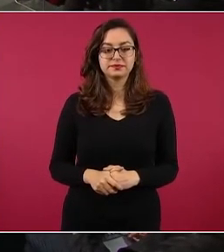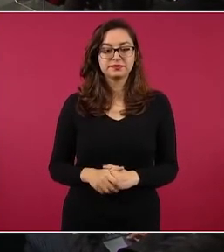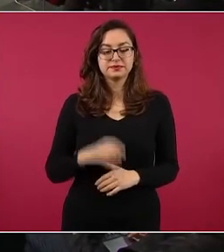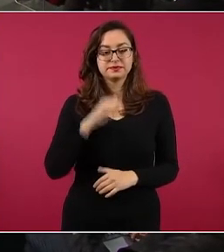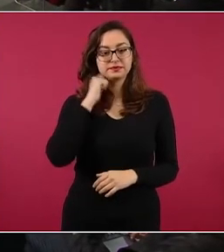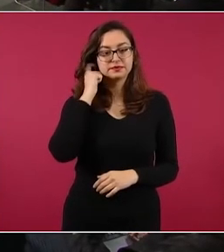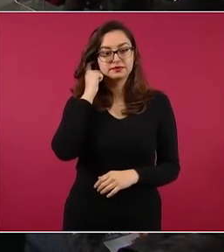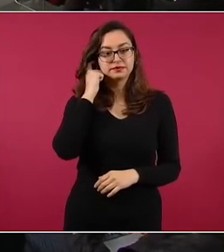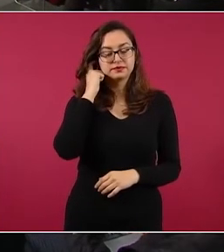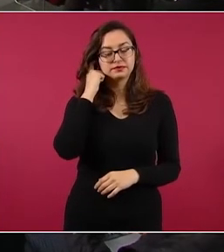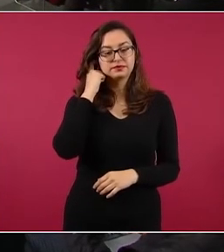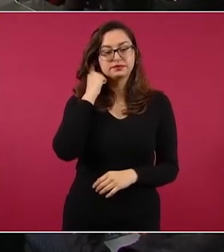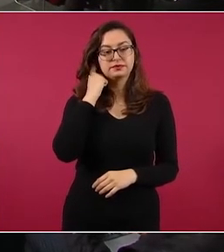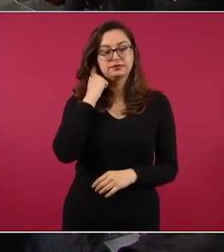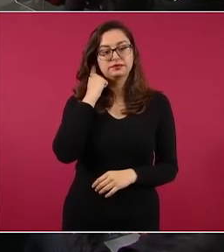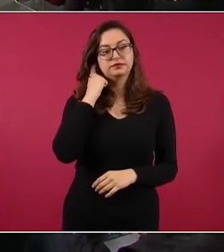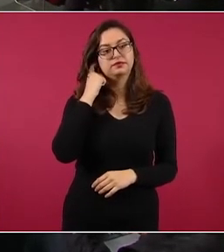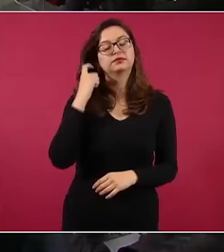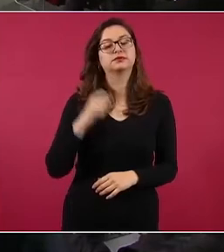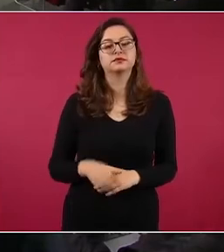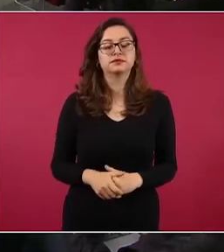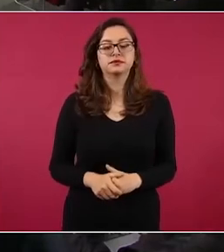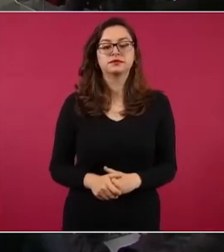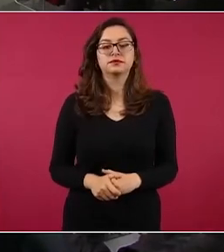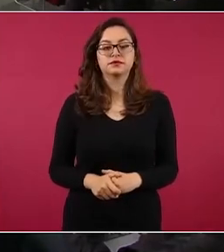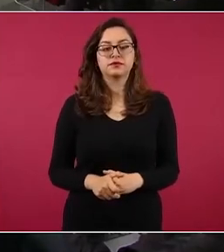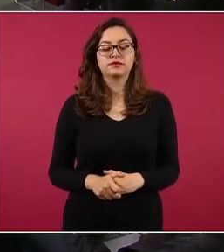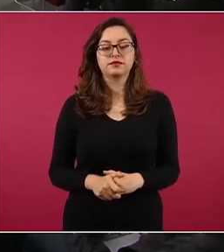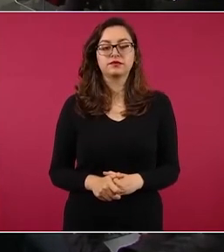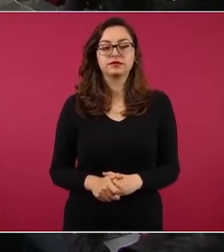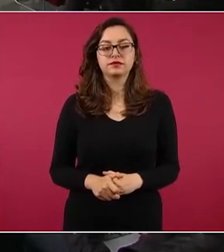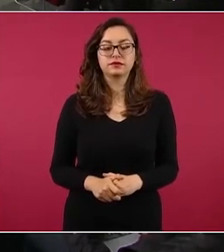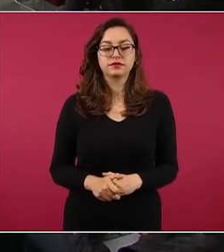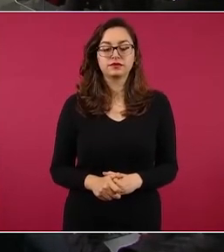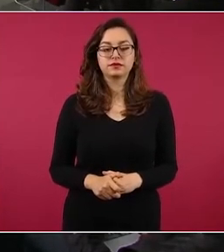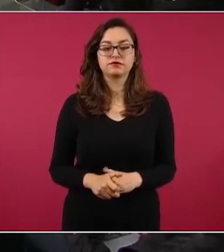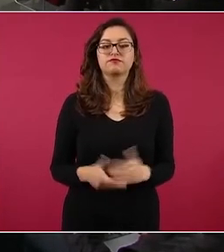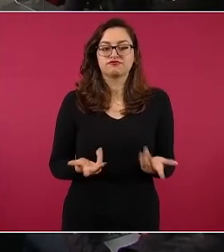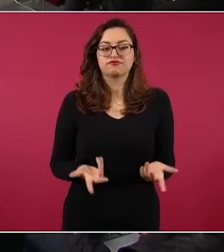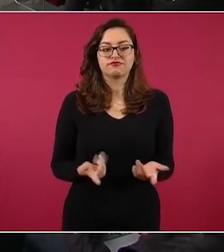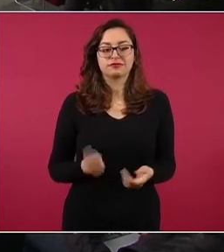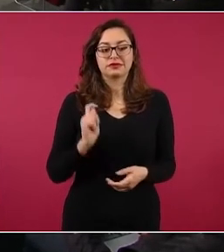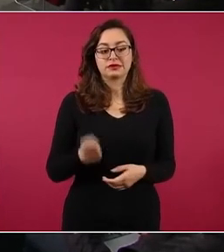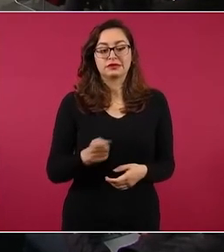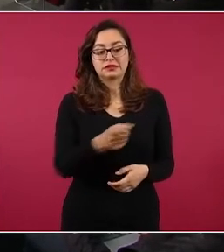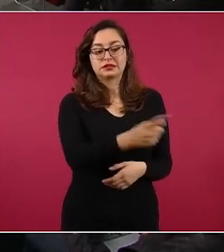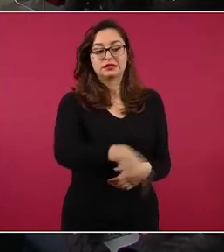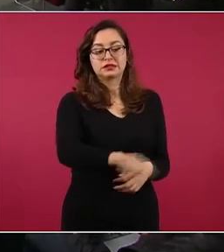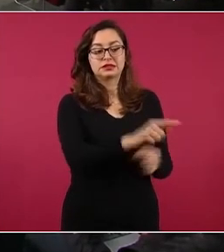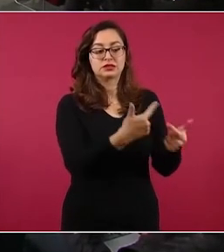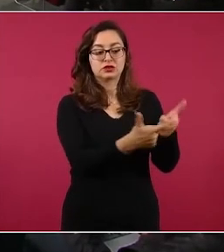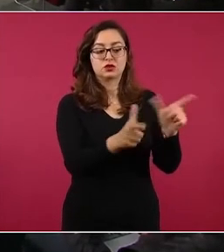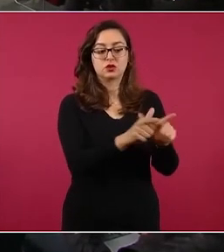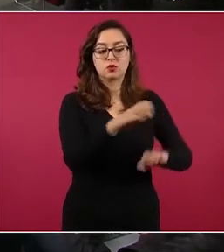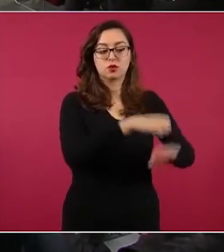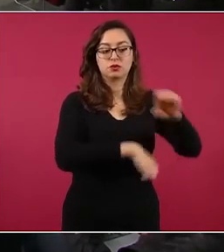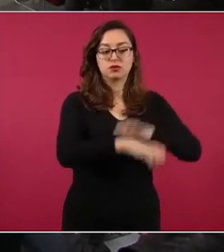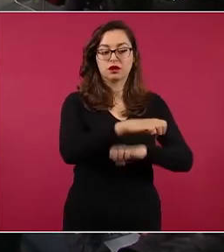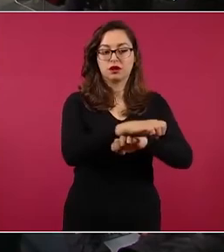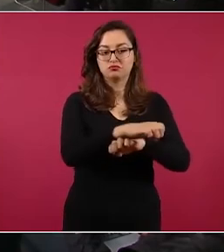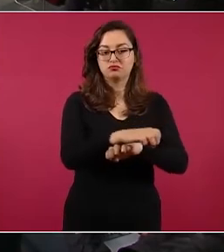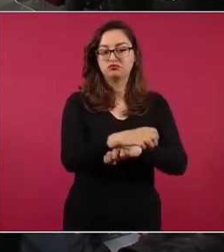O aportaban y apoyaban. Por eso también